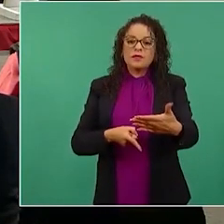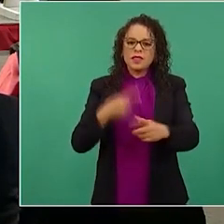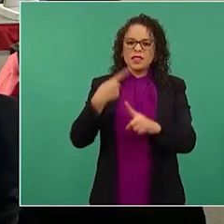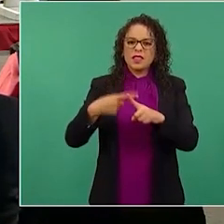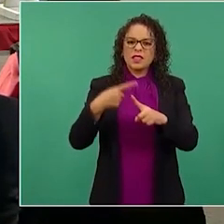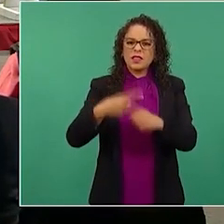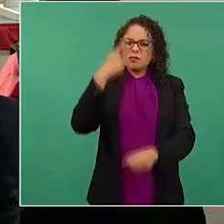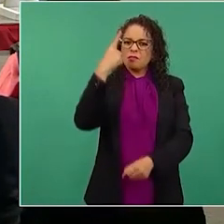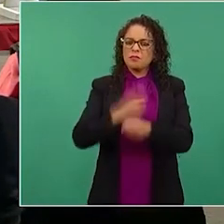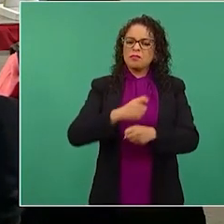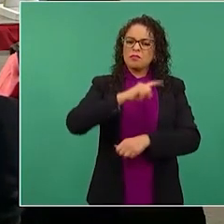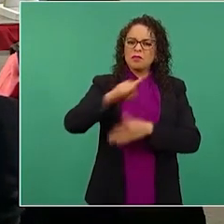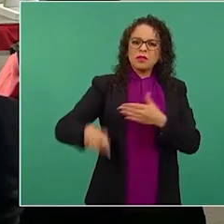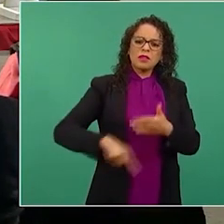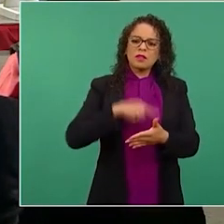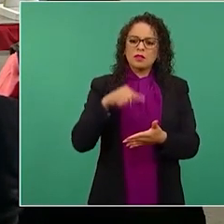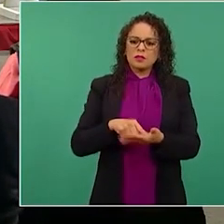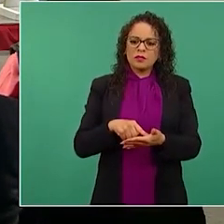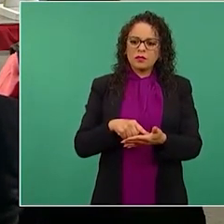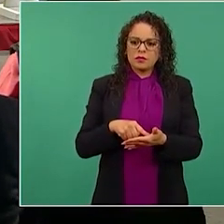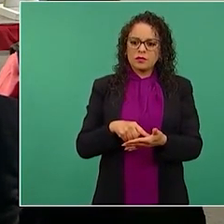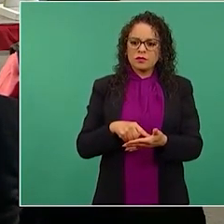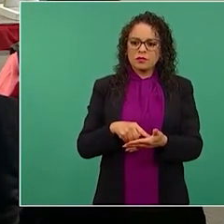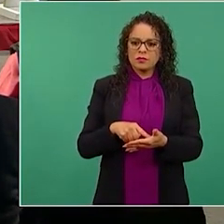otro día